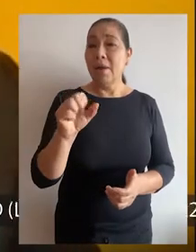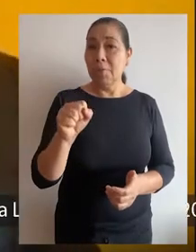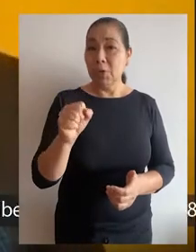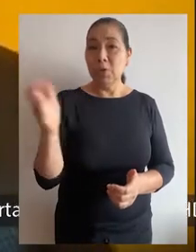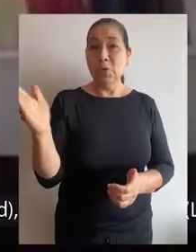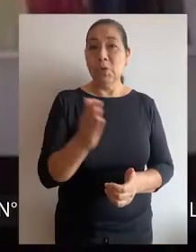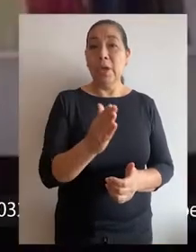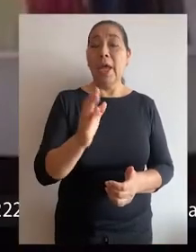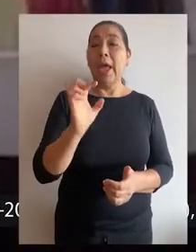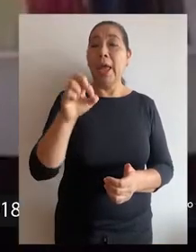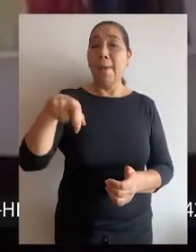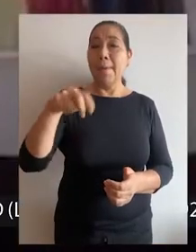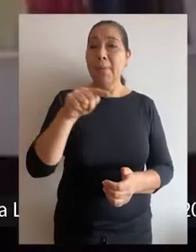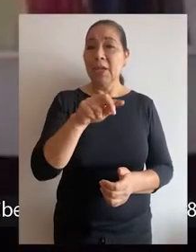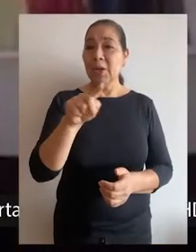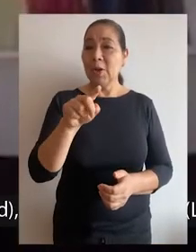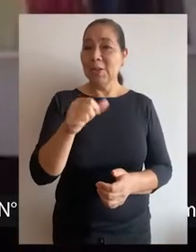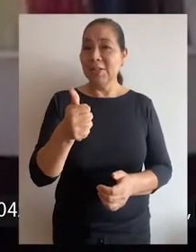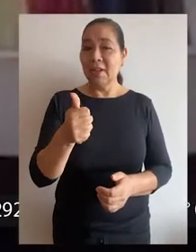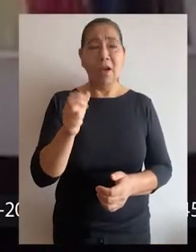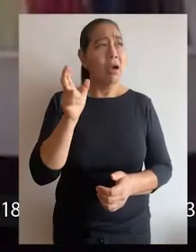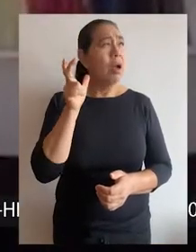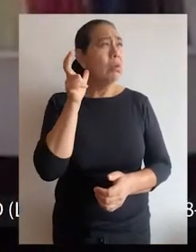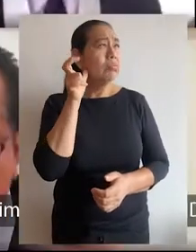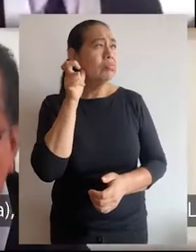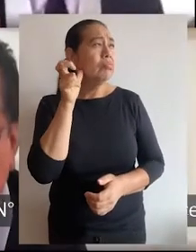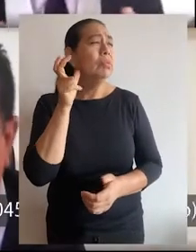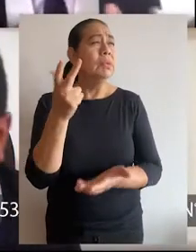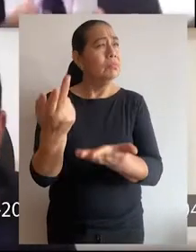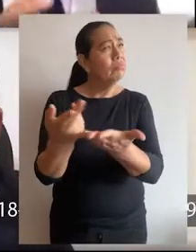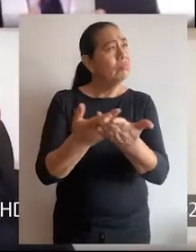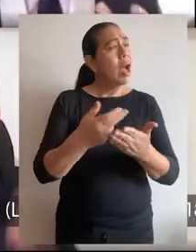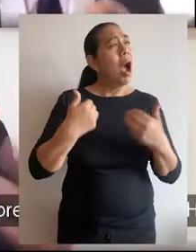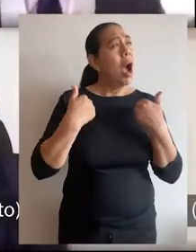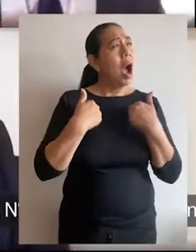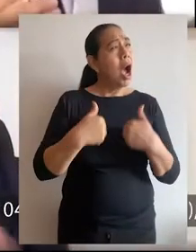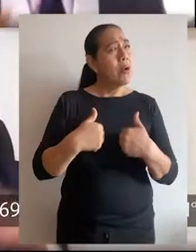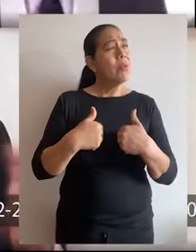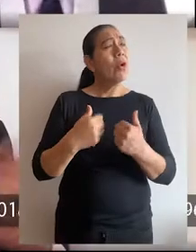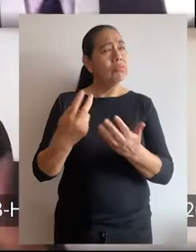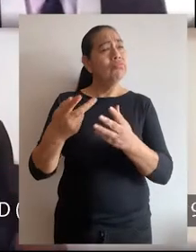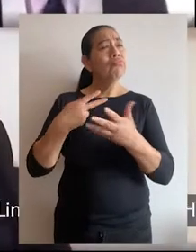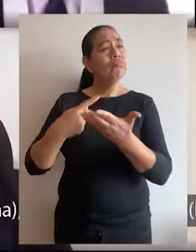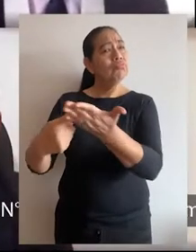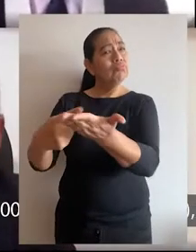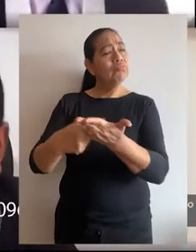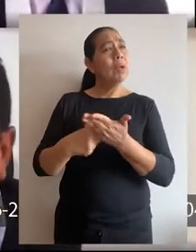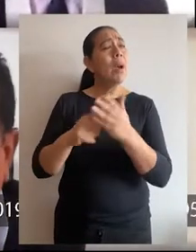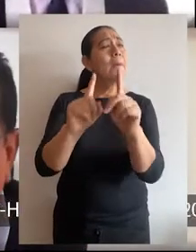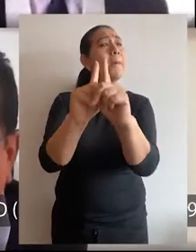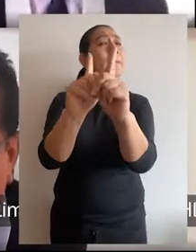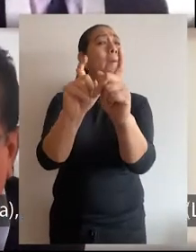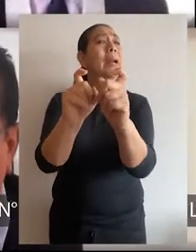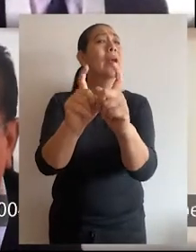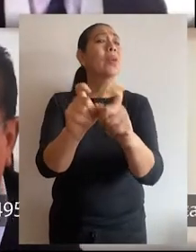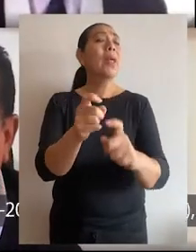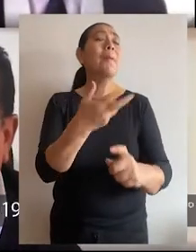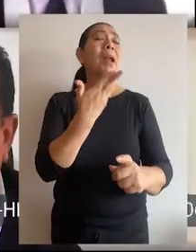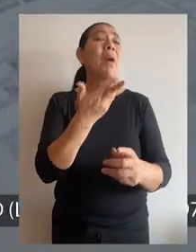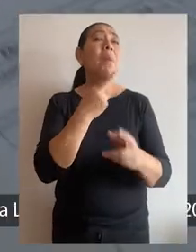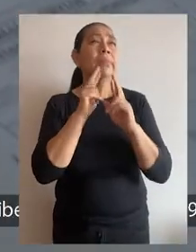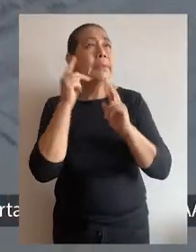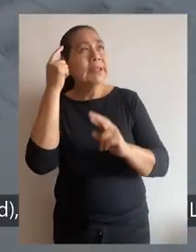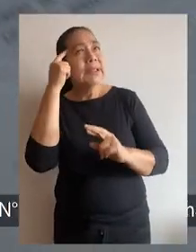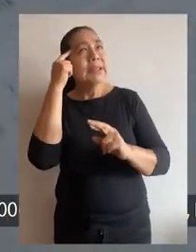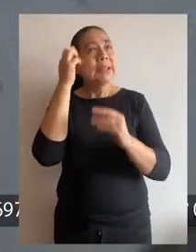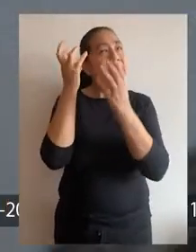Ramos Núñez y Eloy Espinosa Saldaña Barrera, escucharon los informes orales de los abogados de las partes y formularon preguntas para un mejor